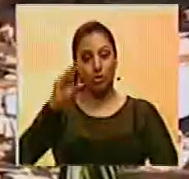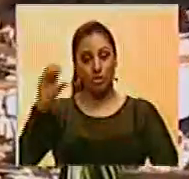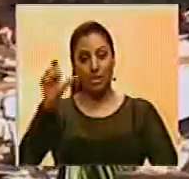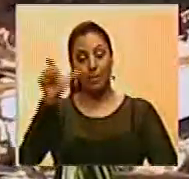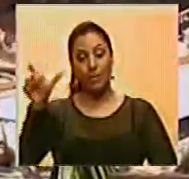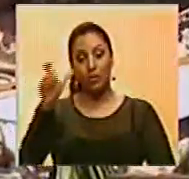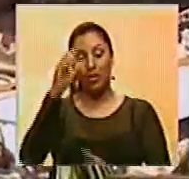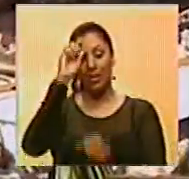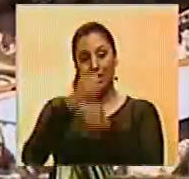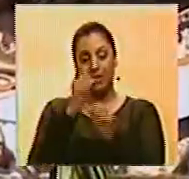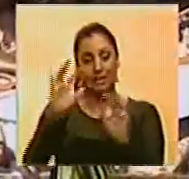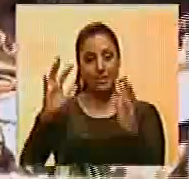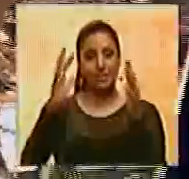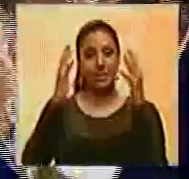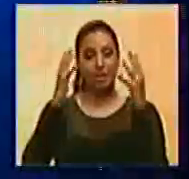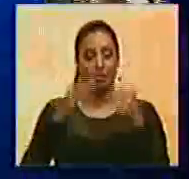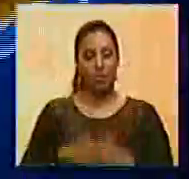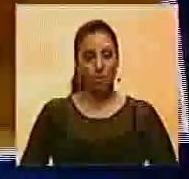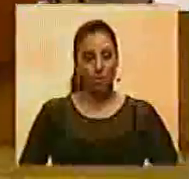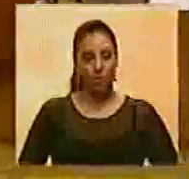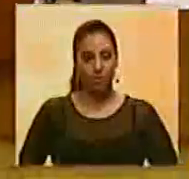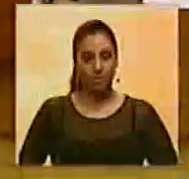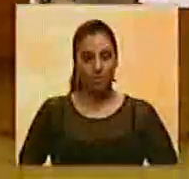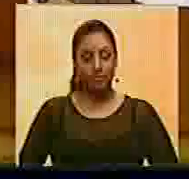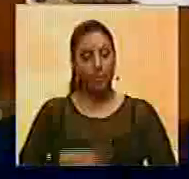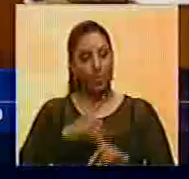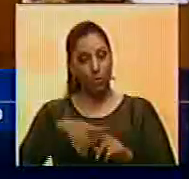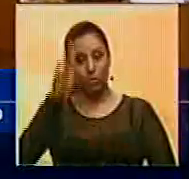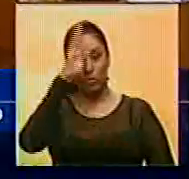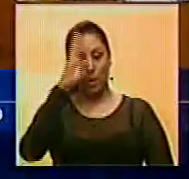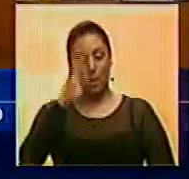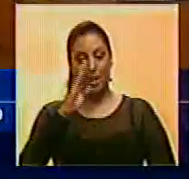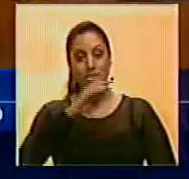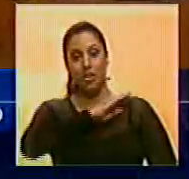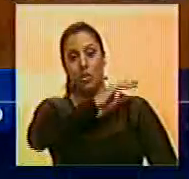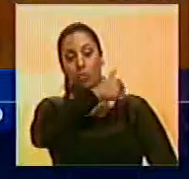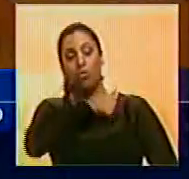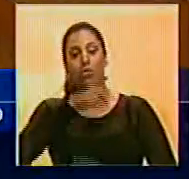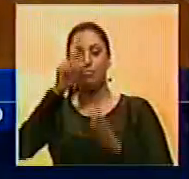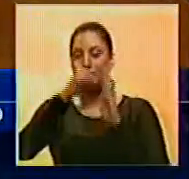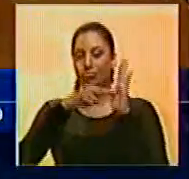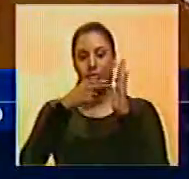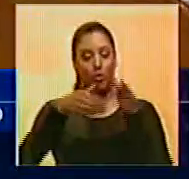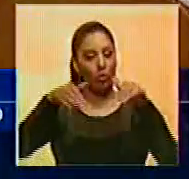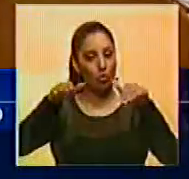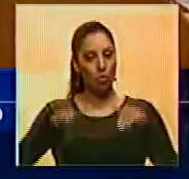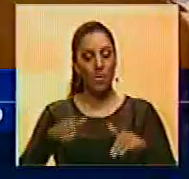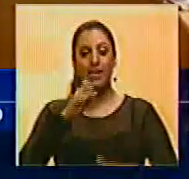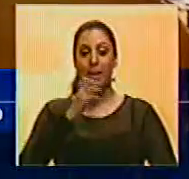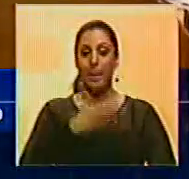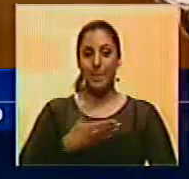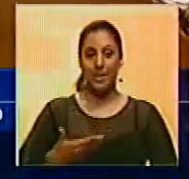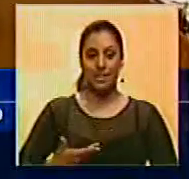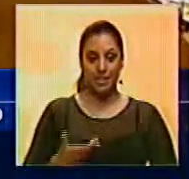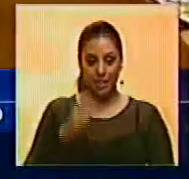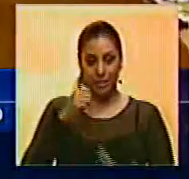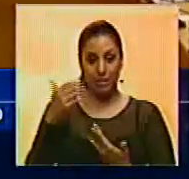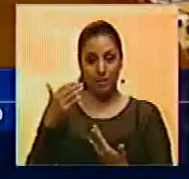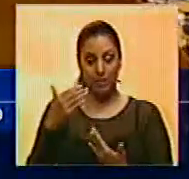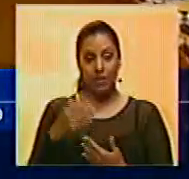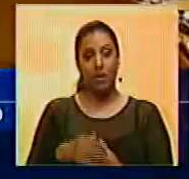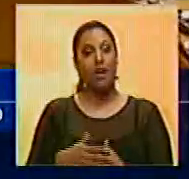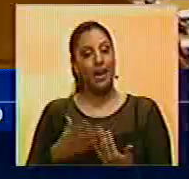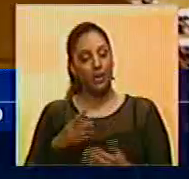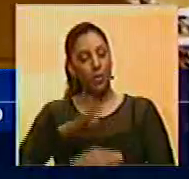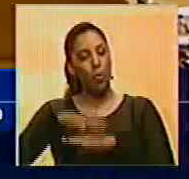participan en los rescates. En Brasil, la Corte Suprema anuló la suspensión del presidente del Senado, Renan Caleiros,